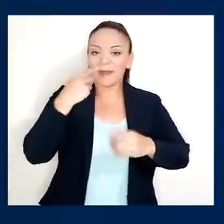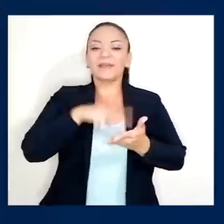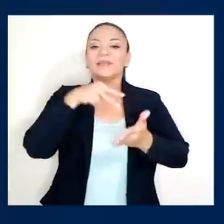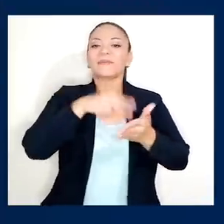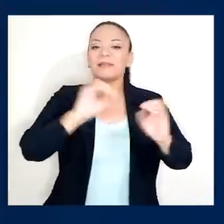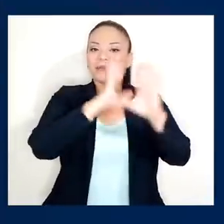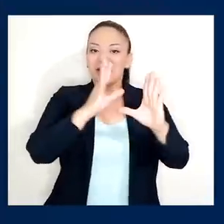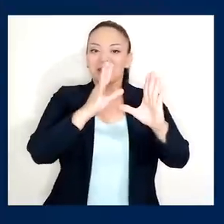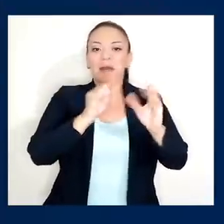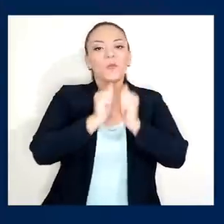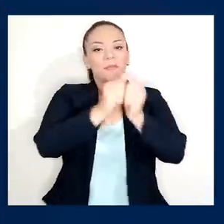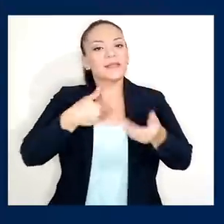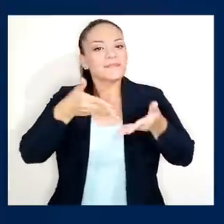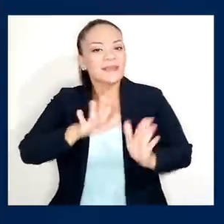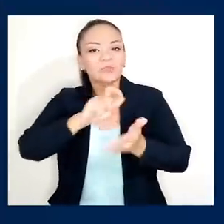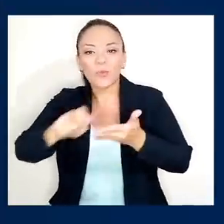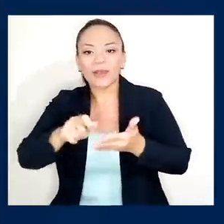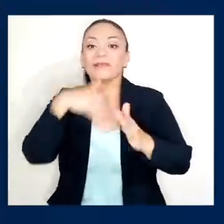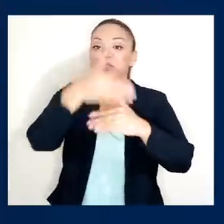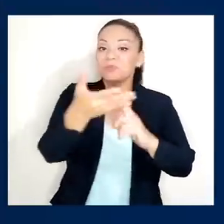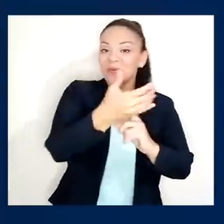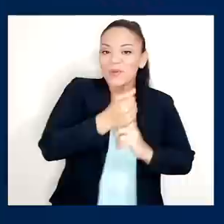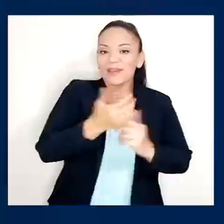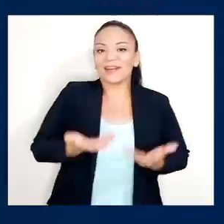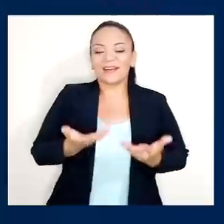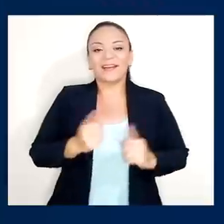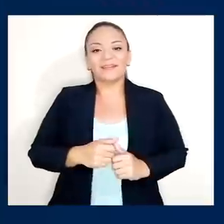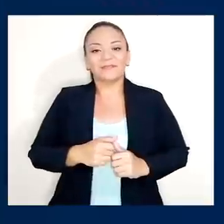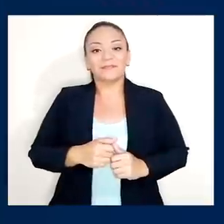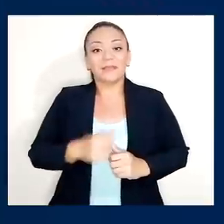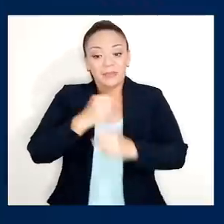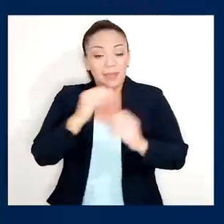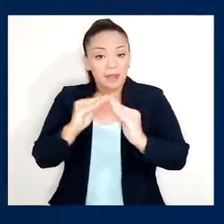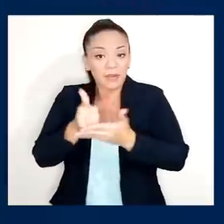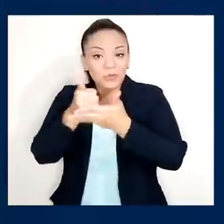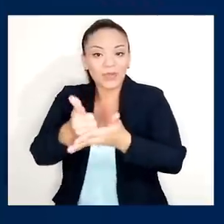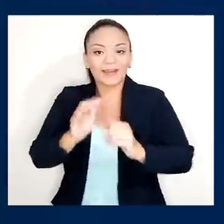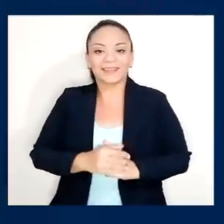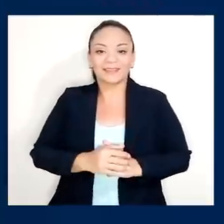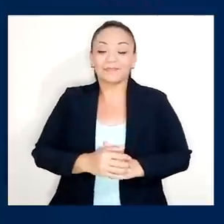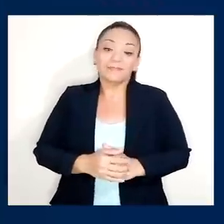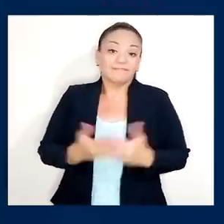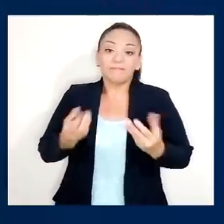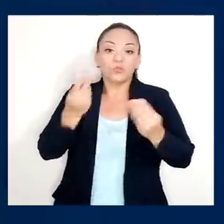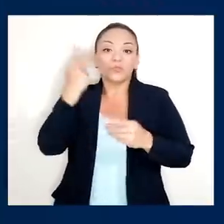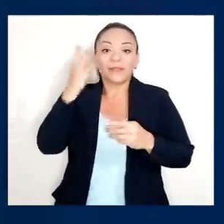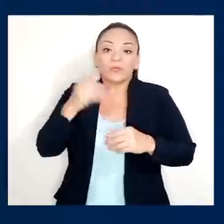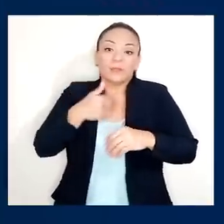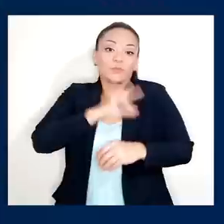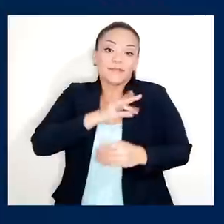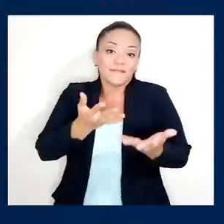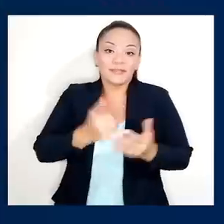mañana, llevar a mi hija a la escuela, recogerla y hasta llegar y hacer la tarea con ellas, cosas que no contamos todos los padres con ese